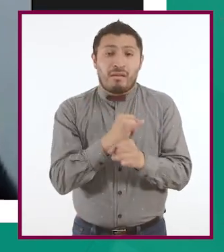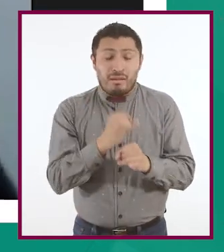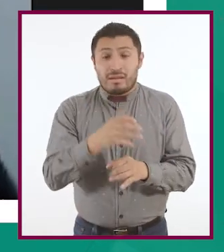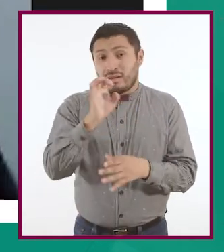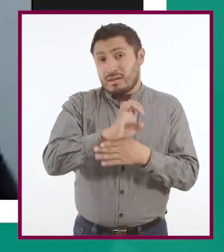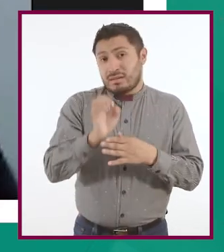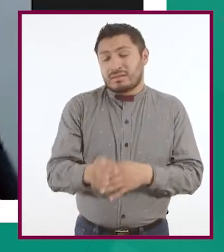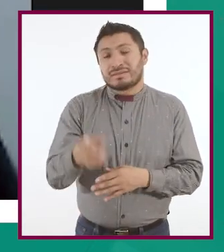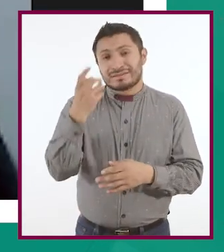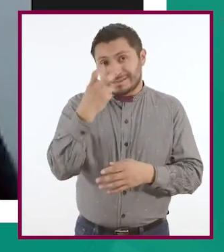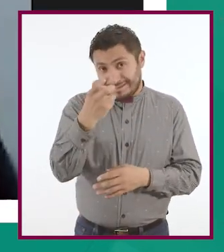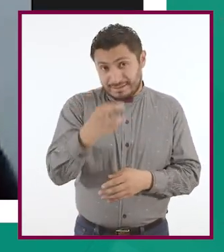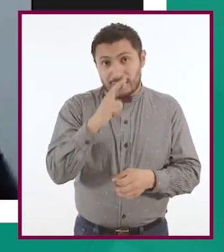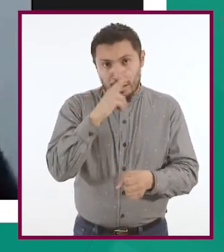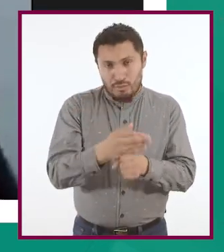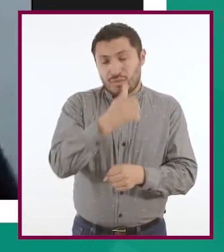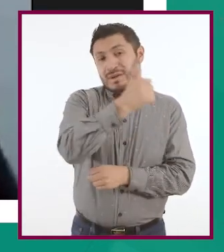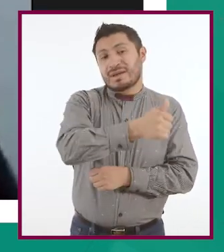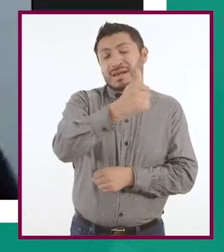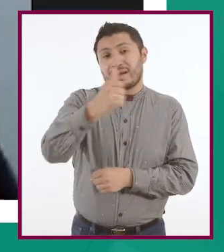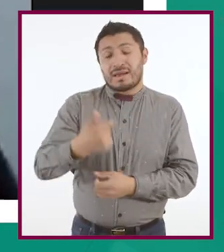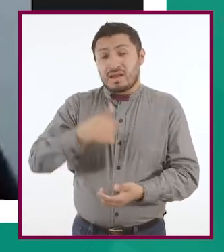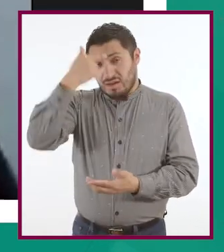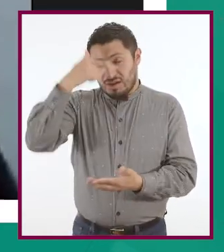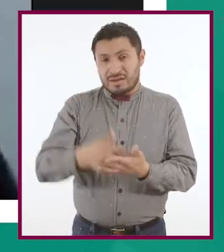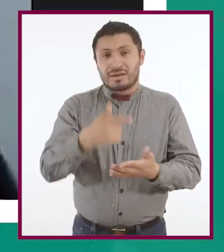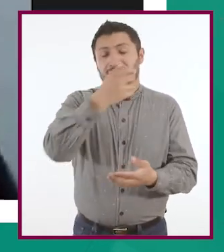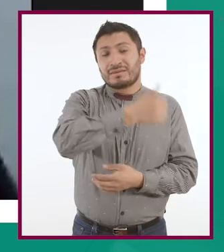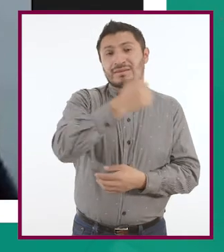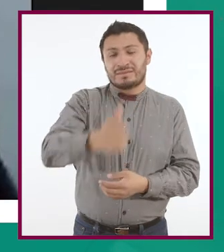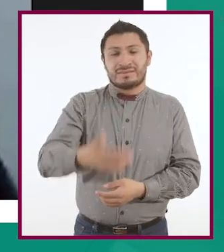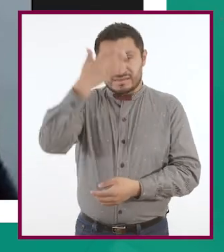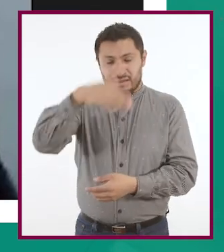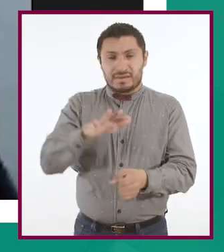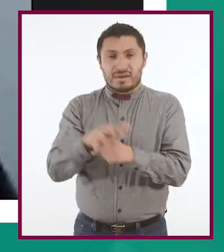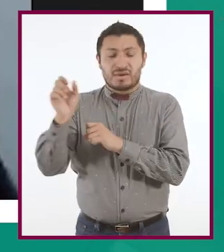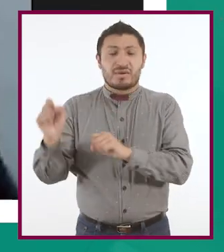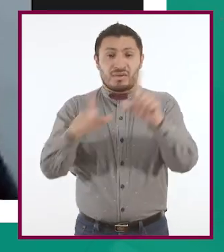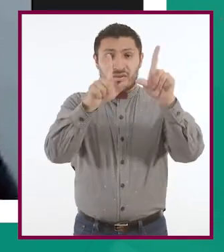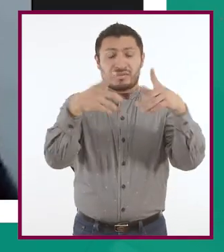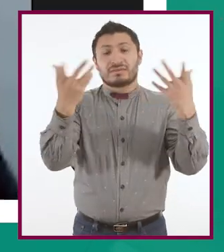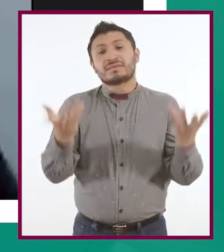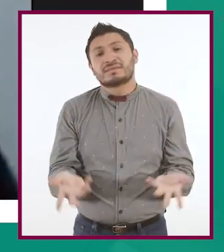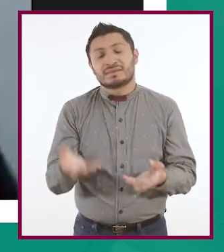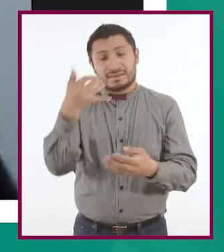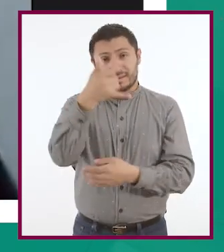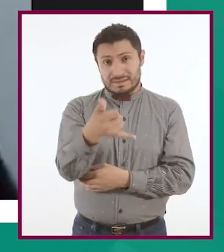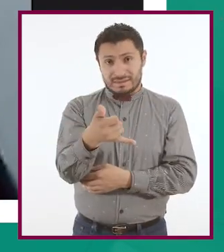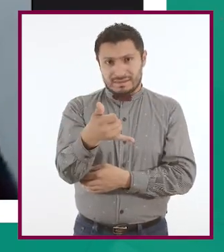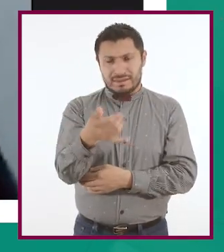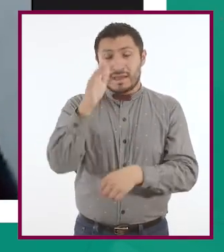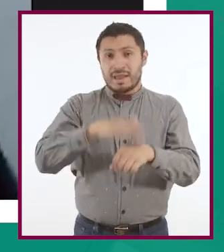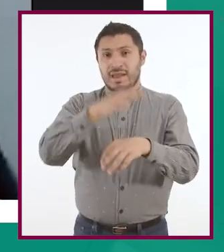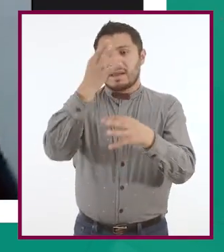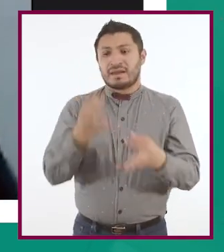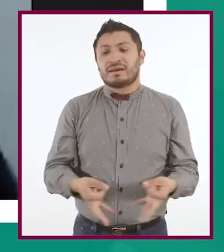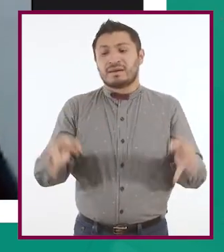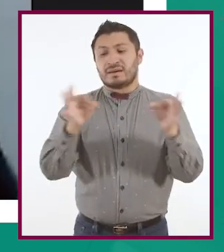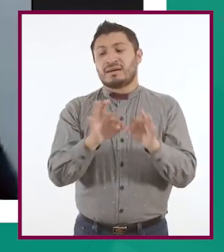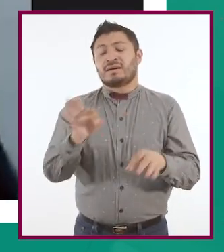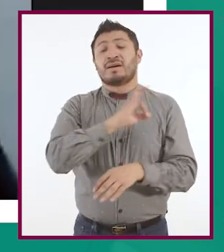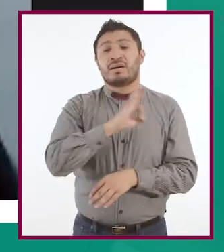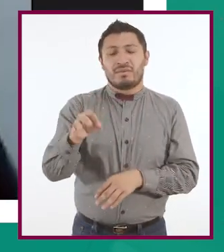responsabilidad de cada uno. Entonces, yo creo que cada uno sabe lo que sube, lo que publica. Y lo más importante es,